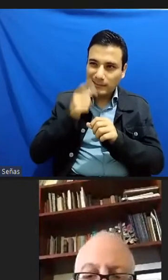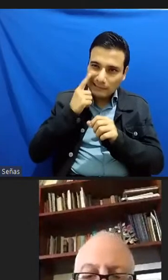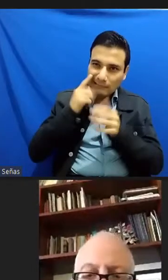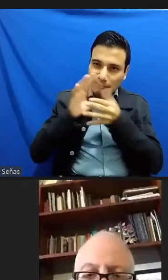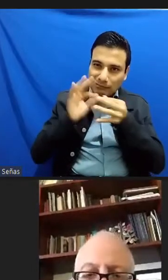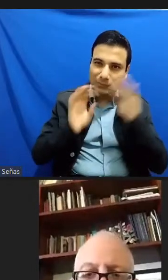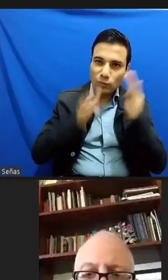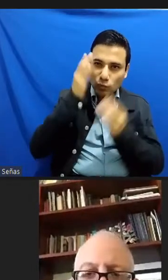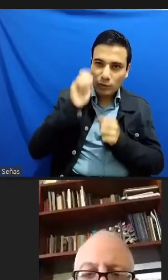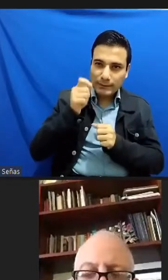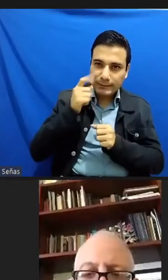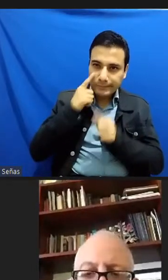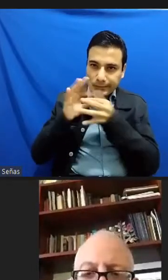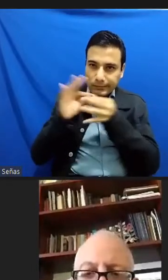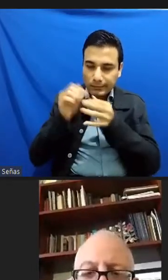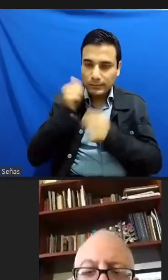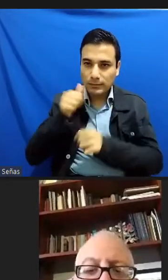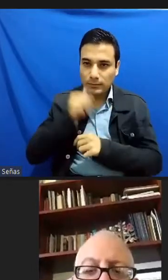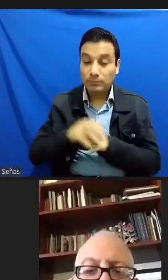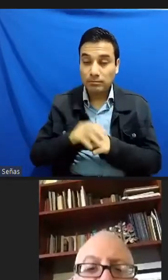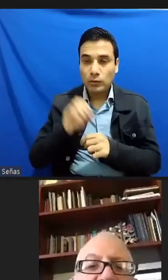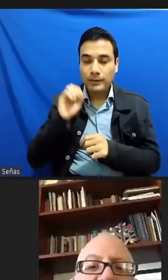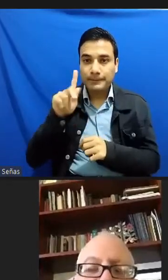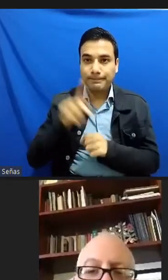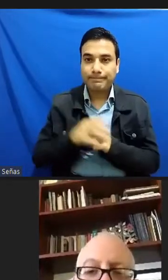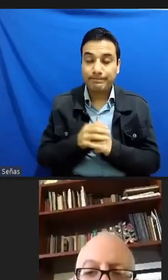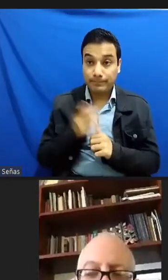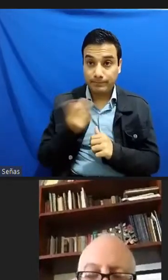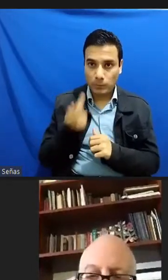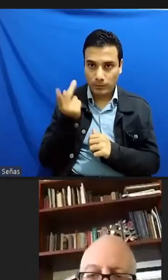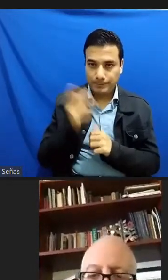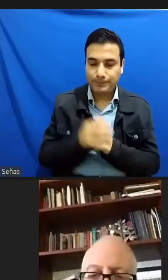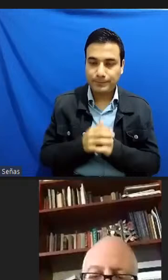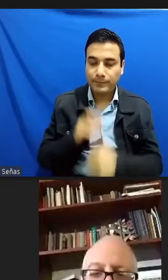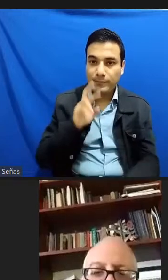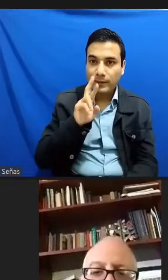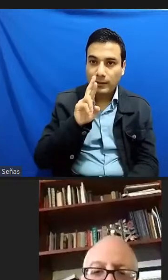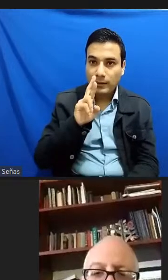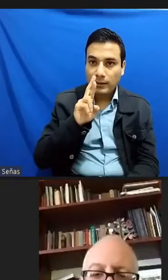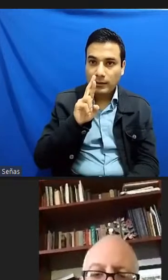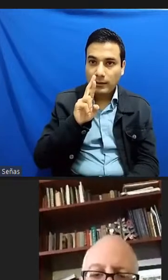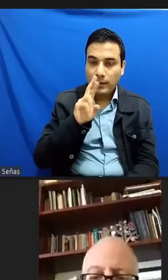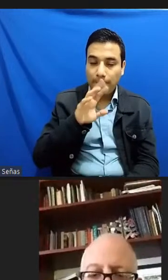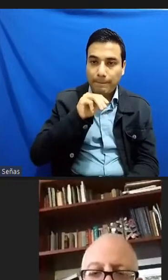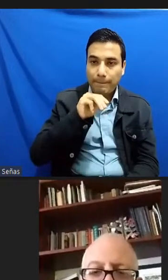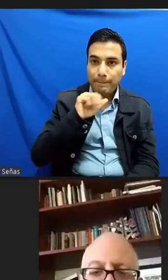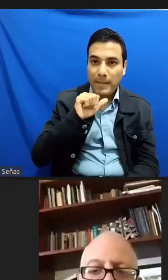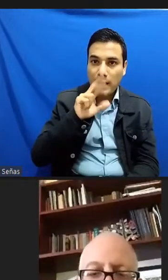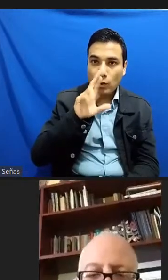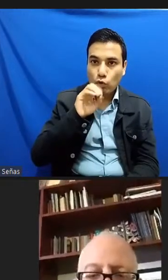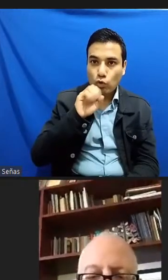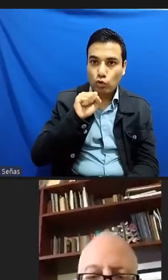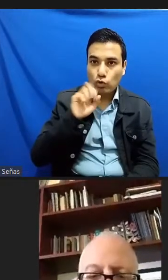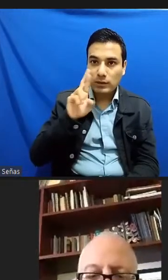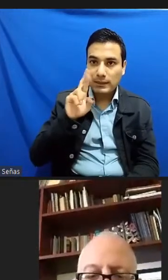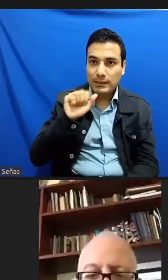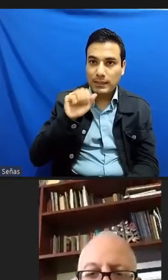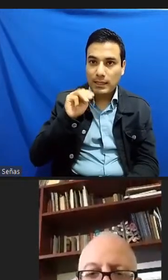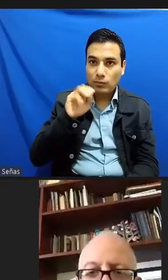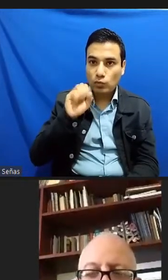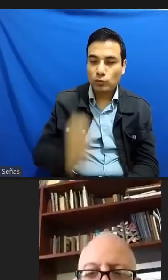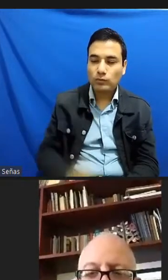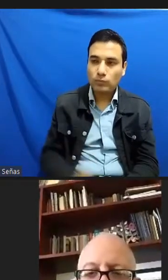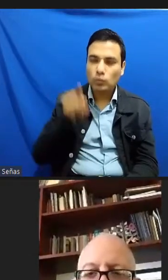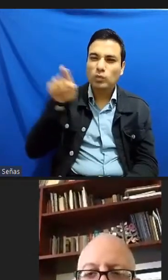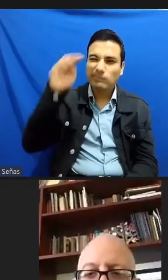ok te pregunta Marcos Ramos ¿cuál es para usted la herramienta más